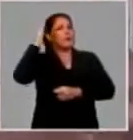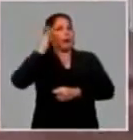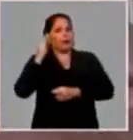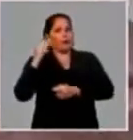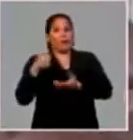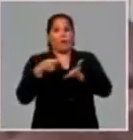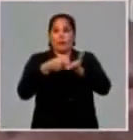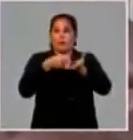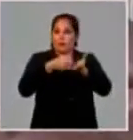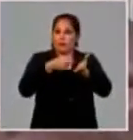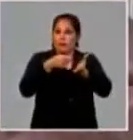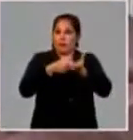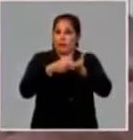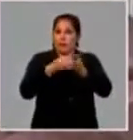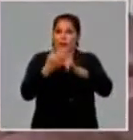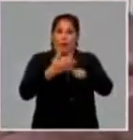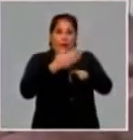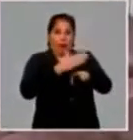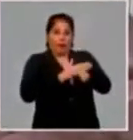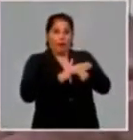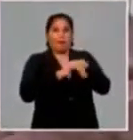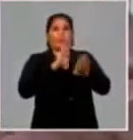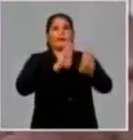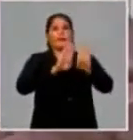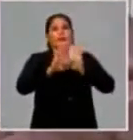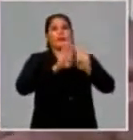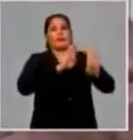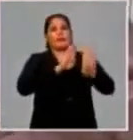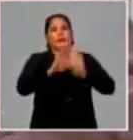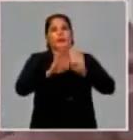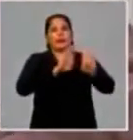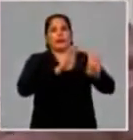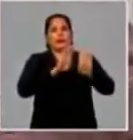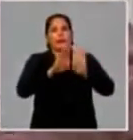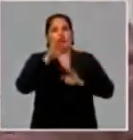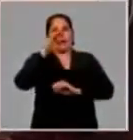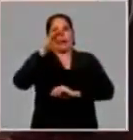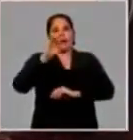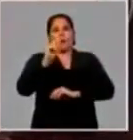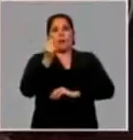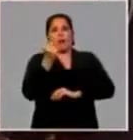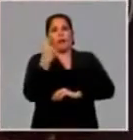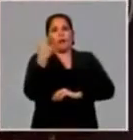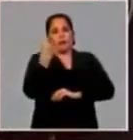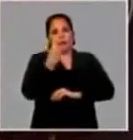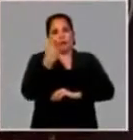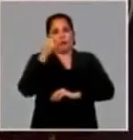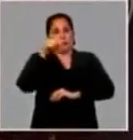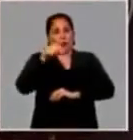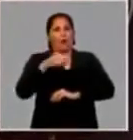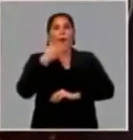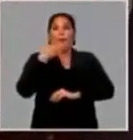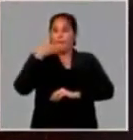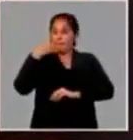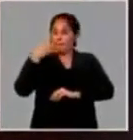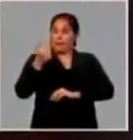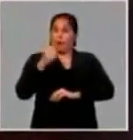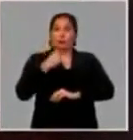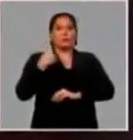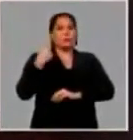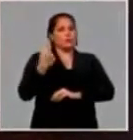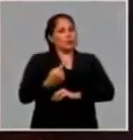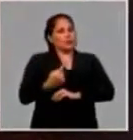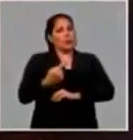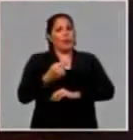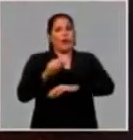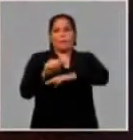financiamiento que hacía mención anteriormente es para las tiendas, para las cadenas de tiendas en CUP, que también mejorarían todo lo que es